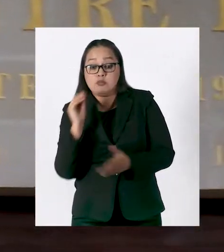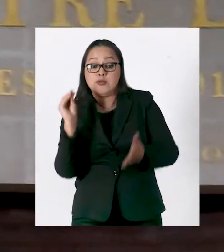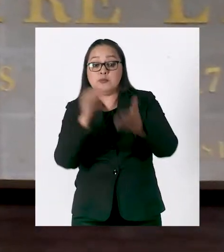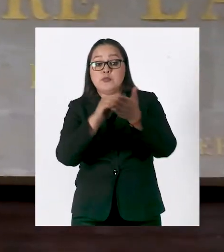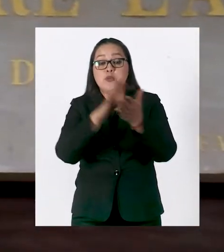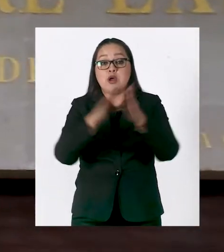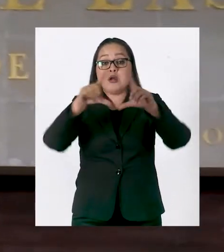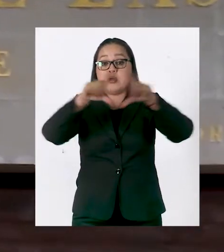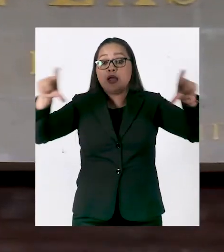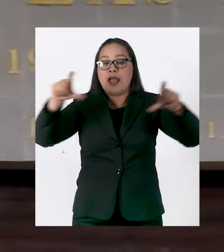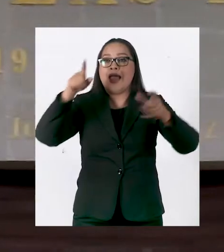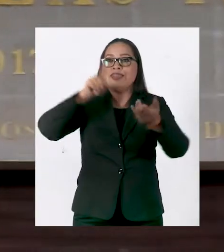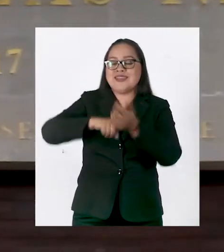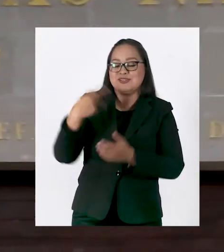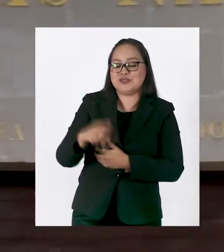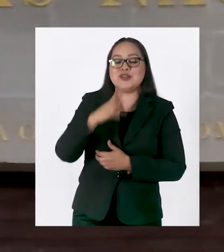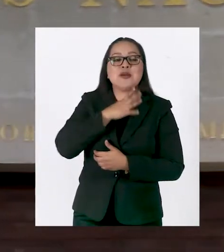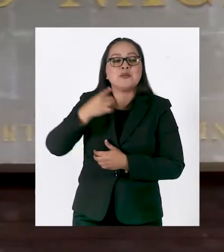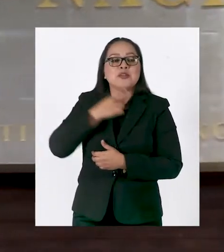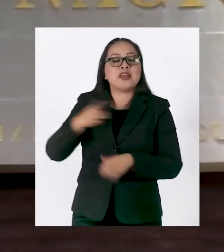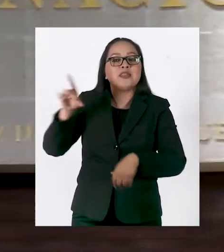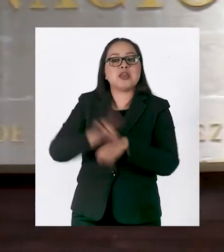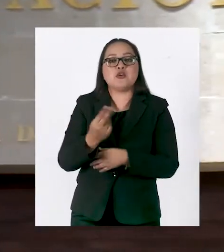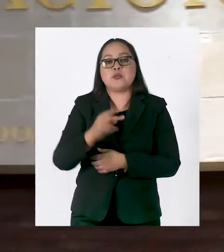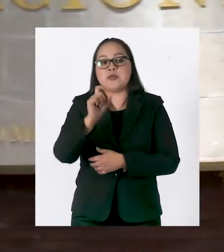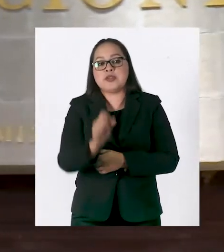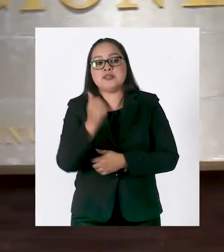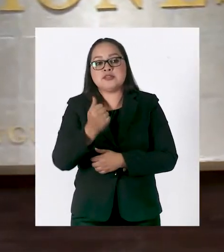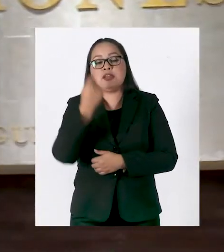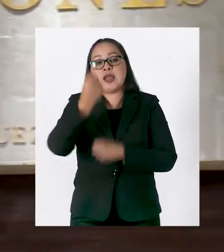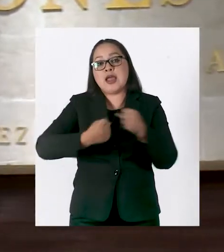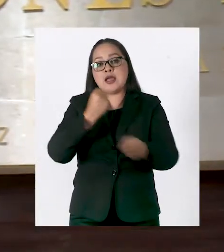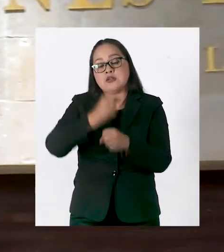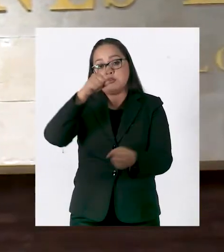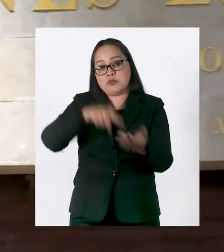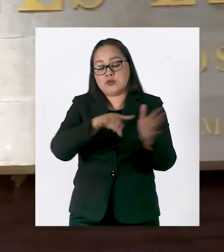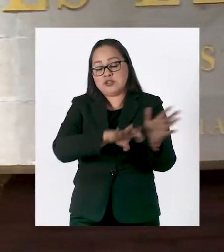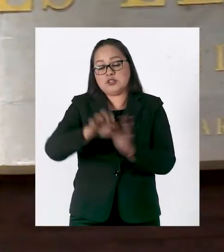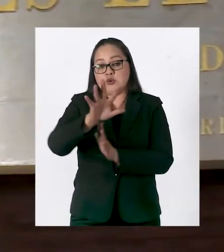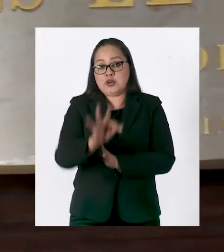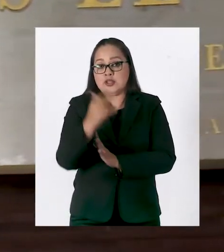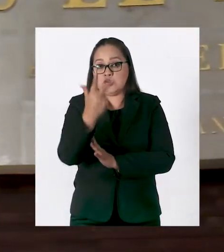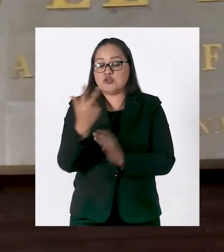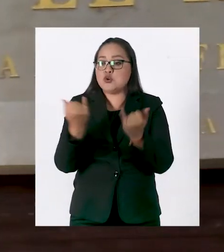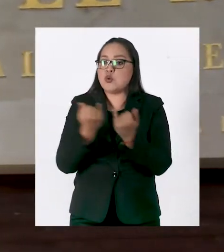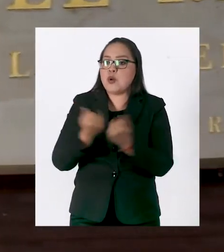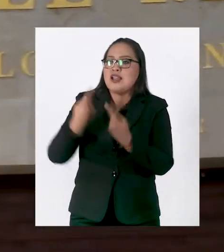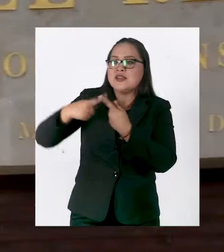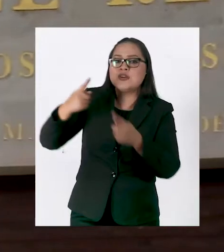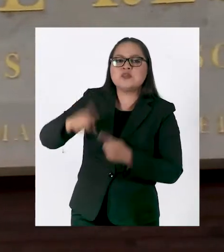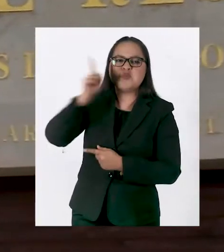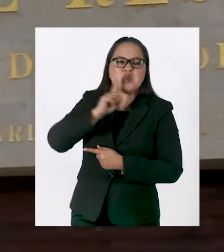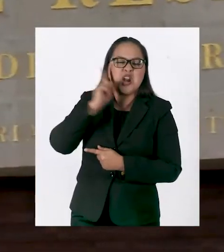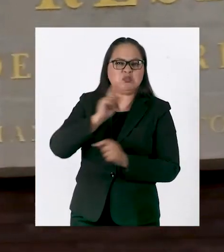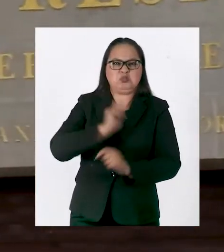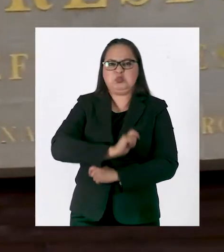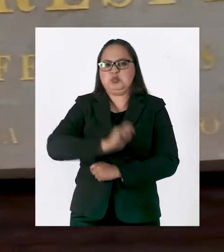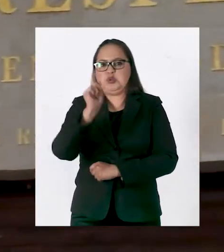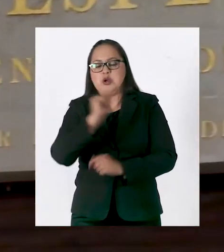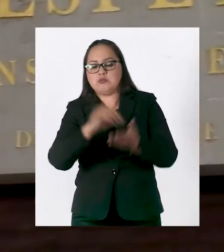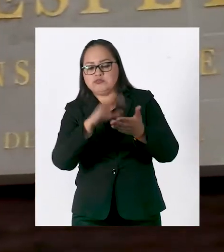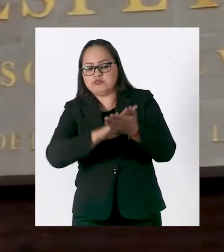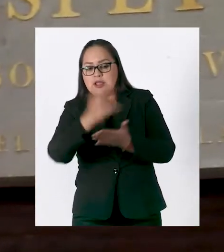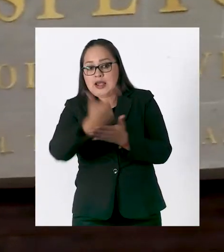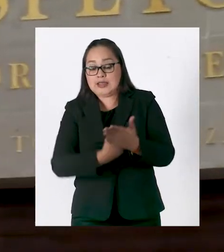Su nombre fue inscrito en letras de oro sobre el muro de honor de esta Cámara, el 26 de noviembre de 1948, junto con el de otras